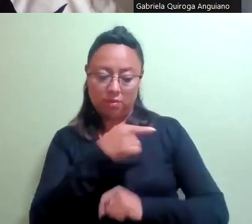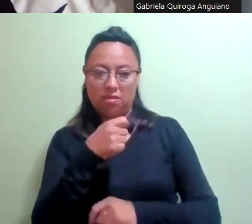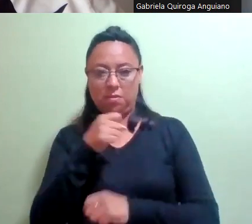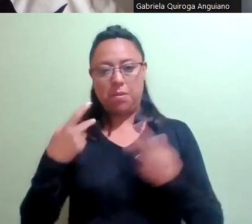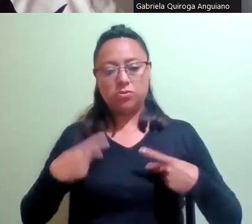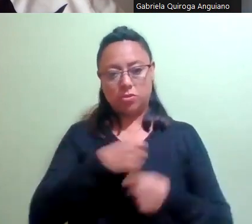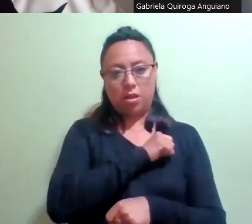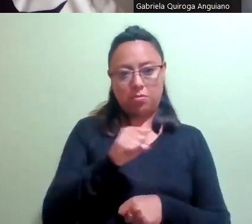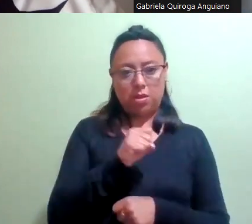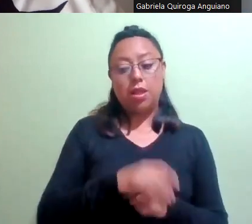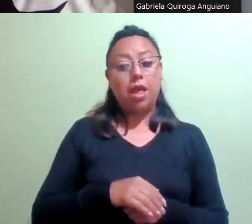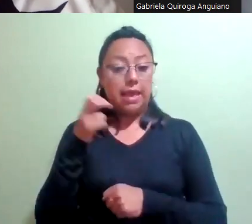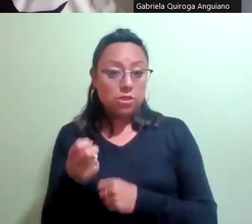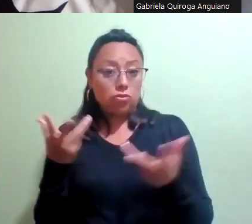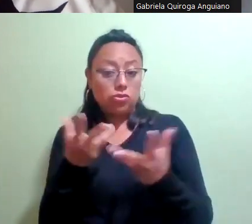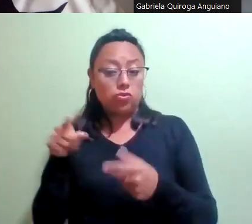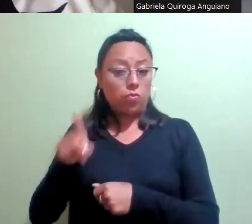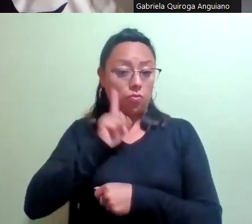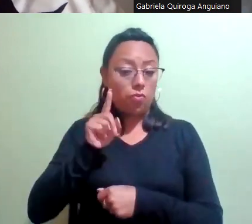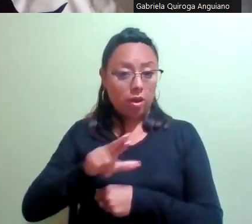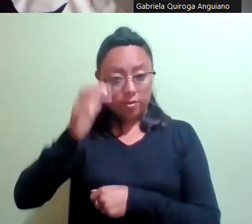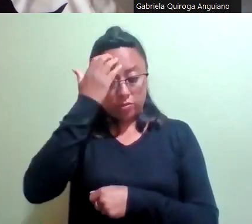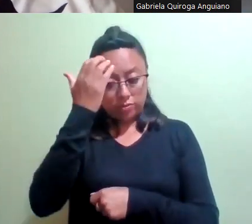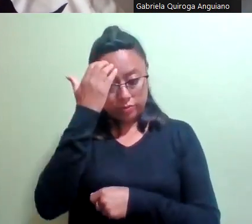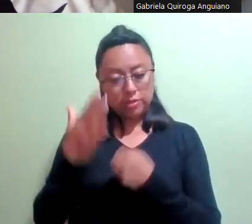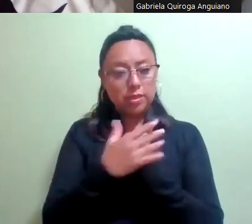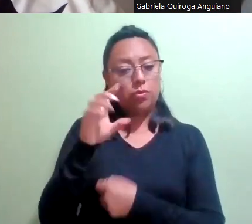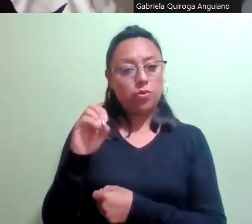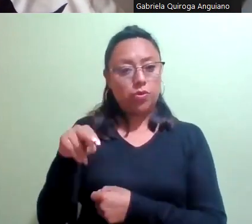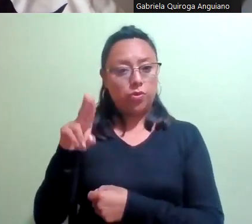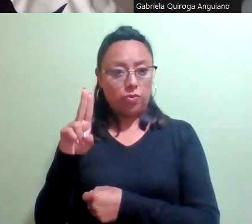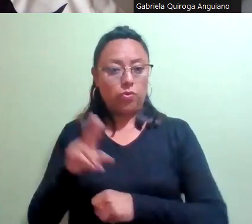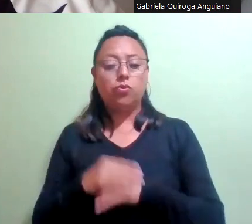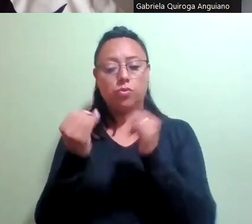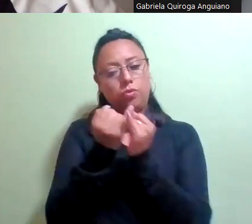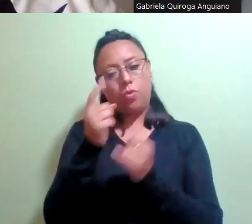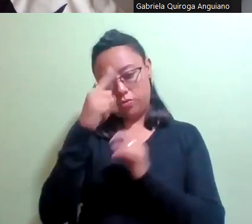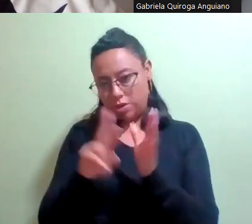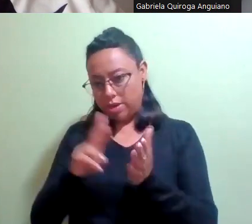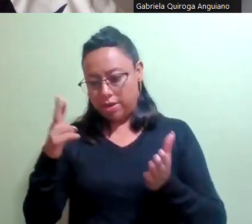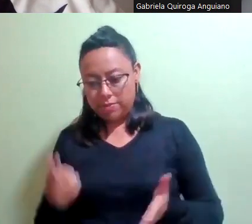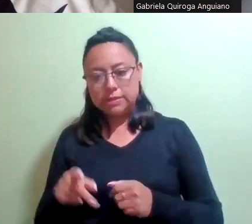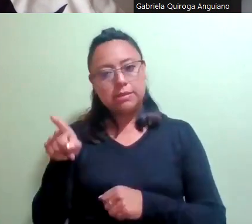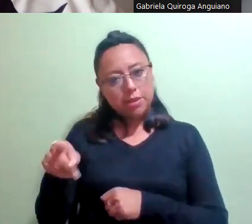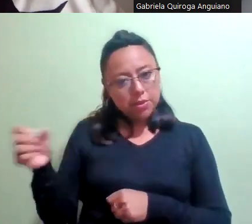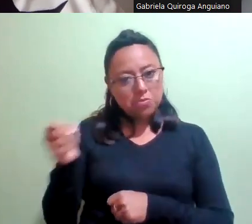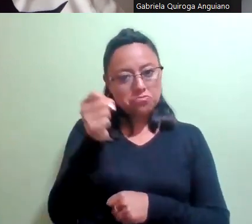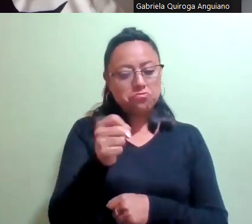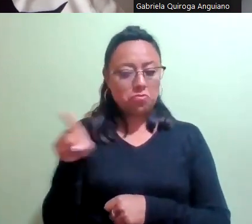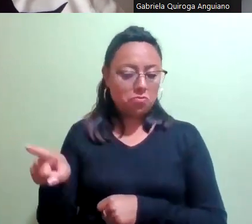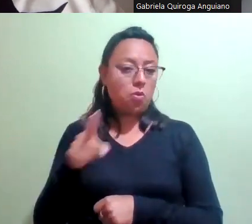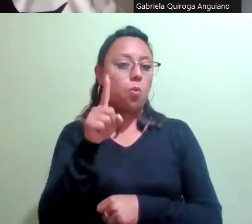reconocida por ONU Mujeres y así como doblemente considerada por la revista Forbes como parte de las siete mujeres más poderosas de México.